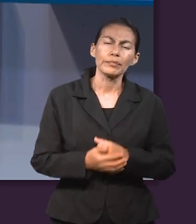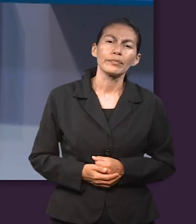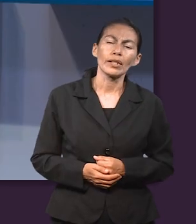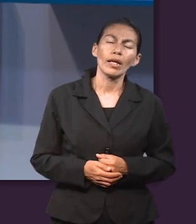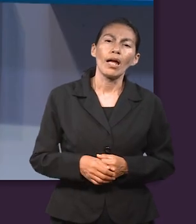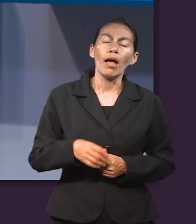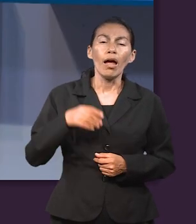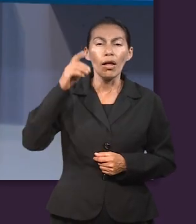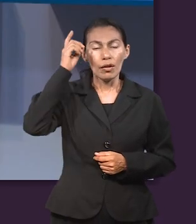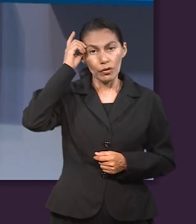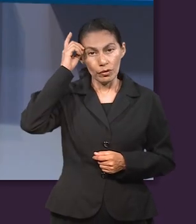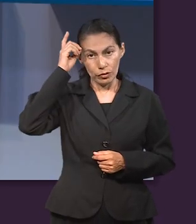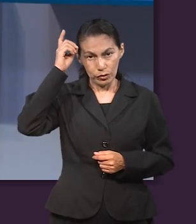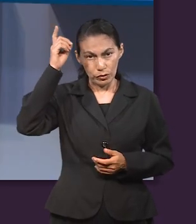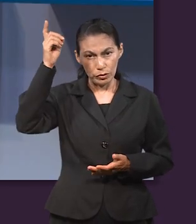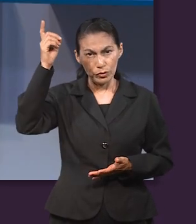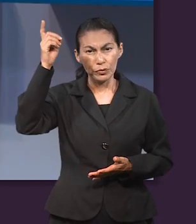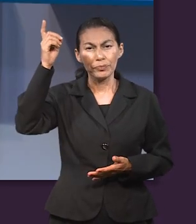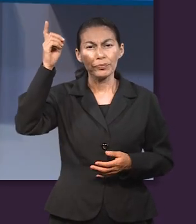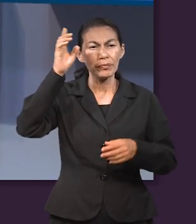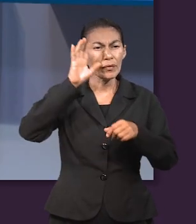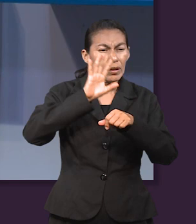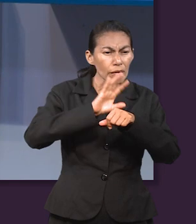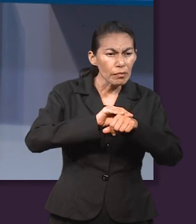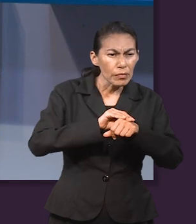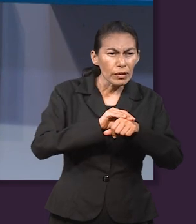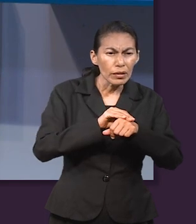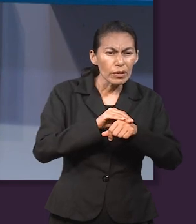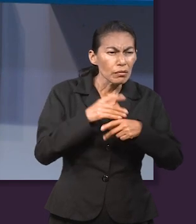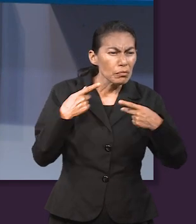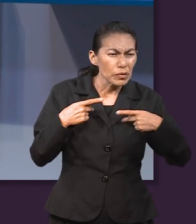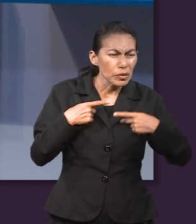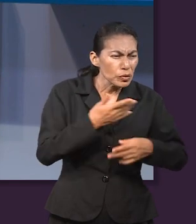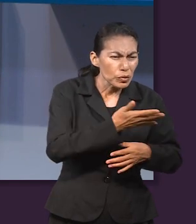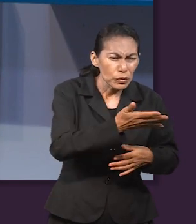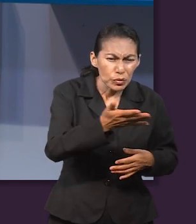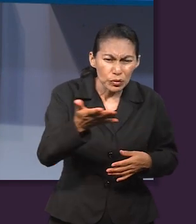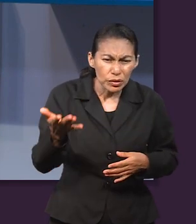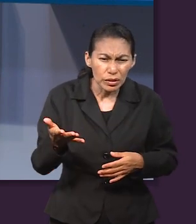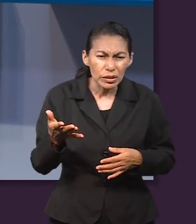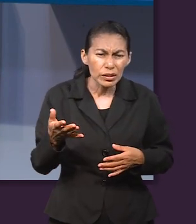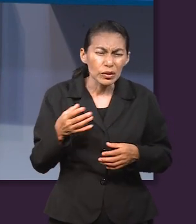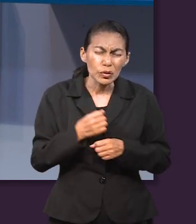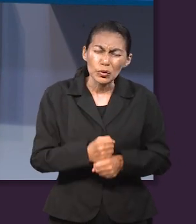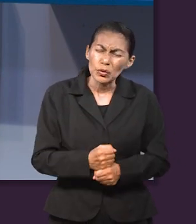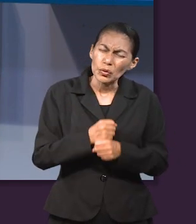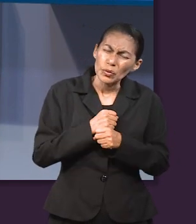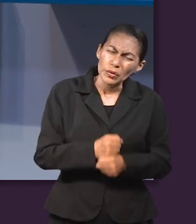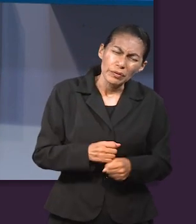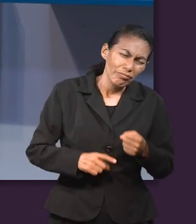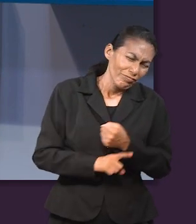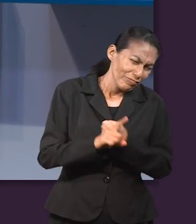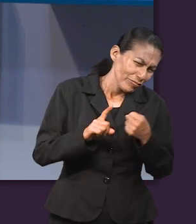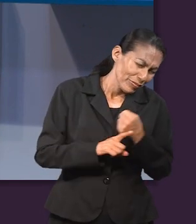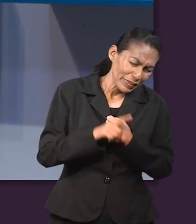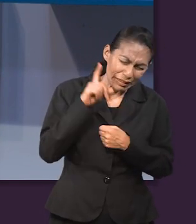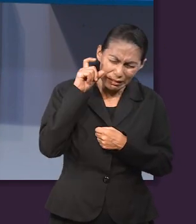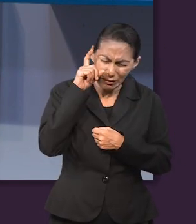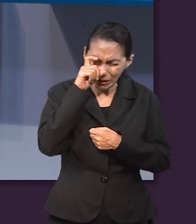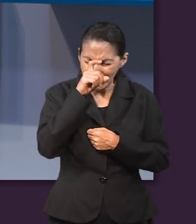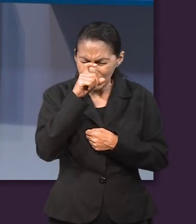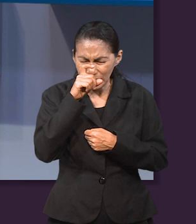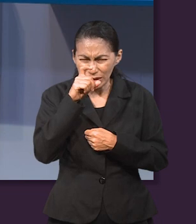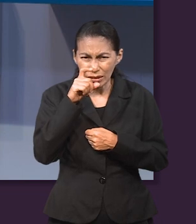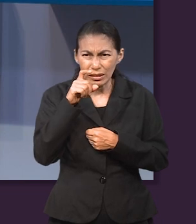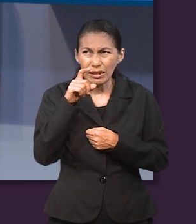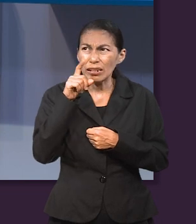¿cuánto calor se arriesgaría Dios a permitir que experimente su pueblo a fin de lograr su propósito